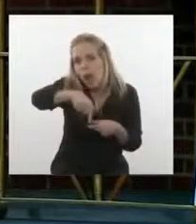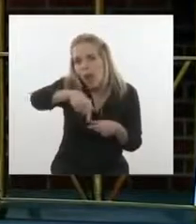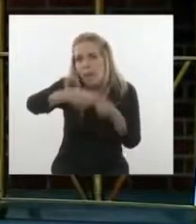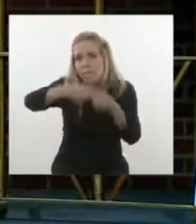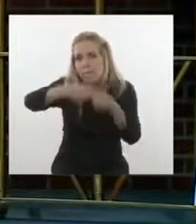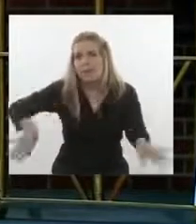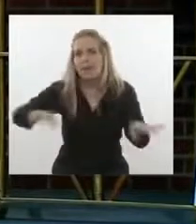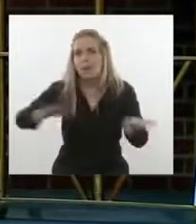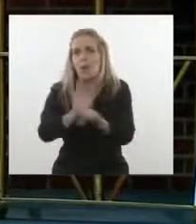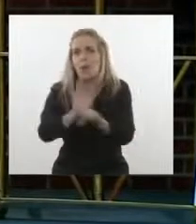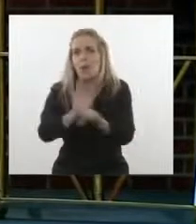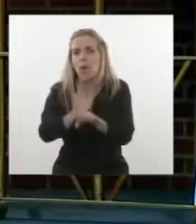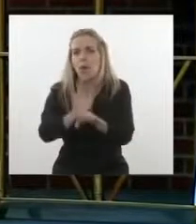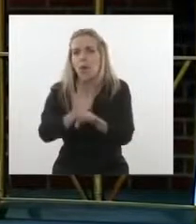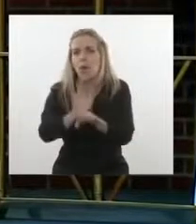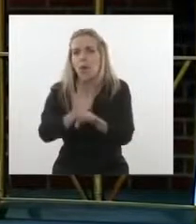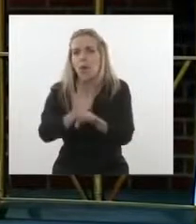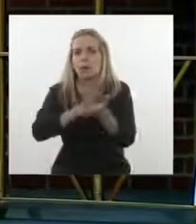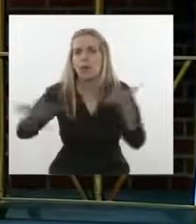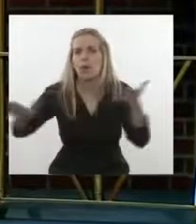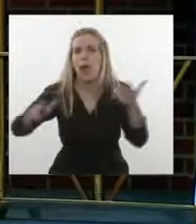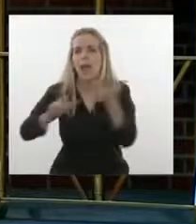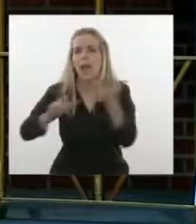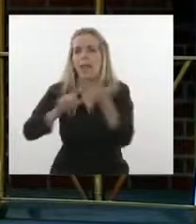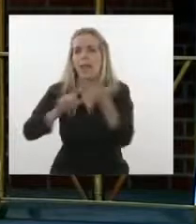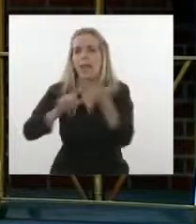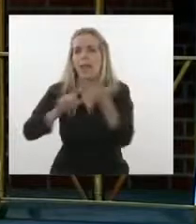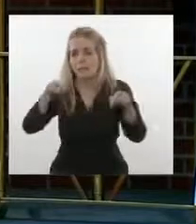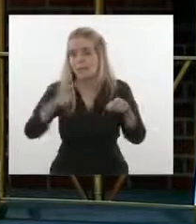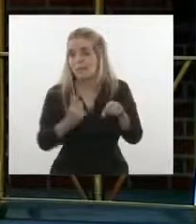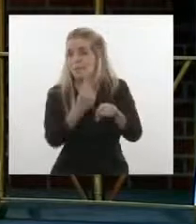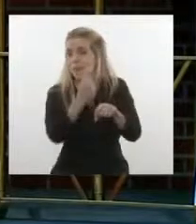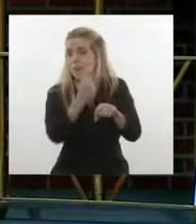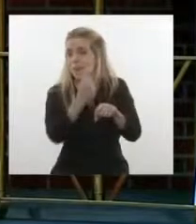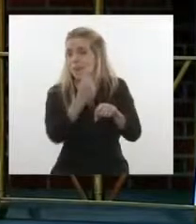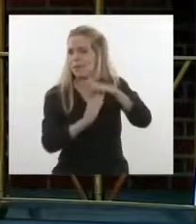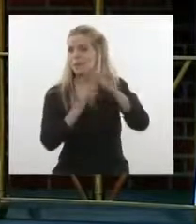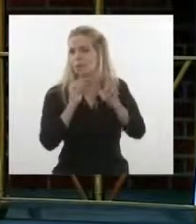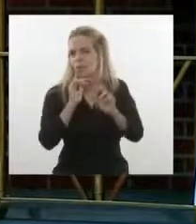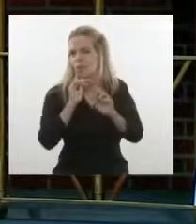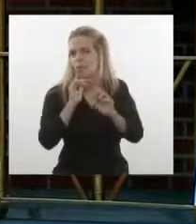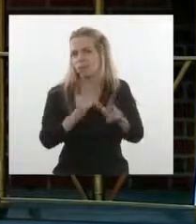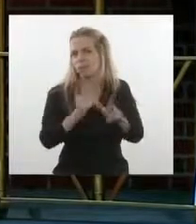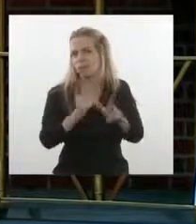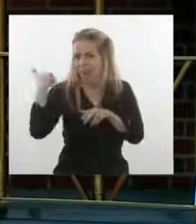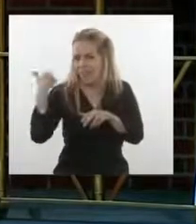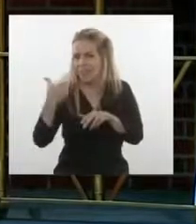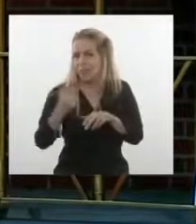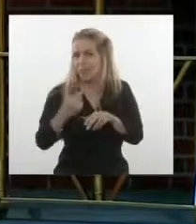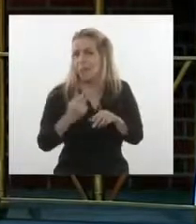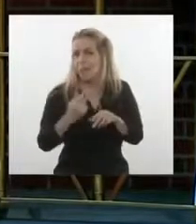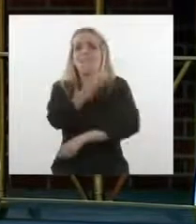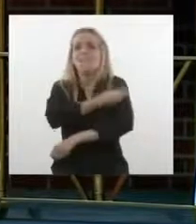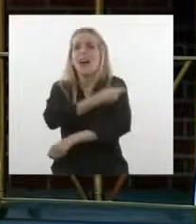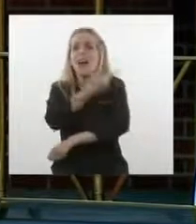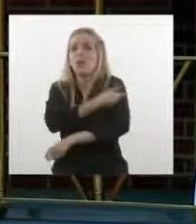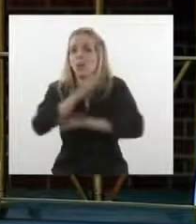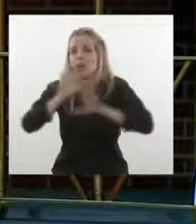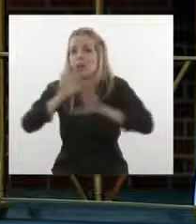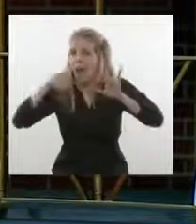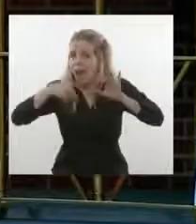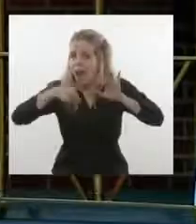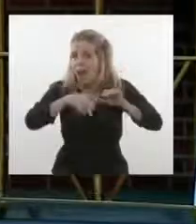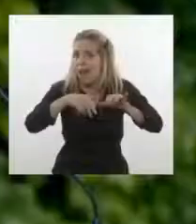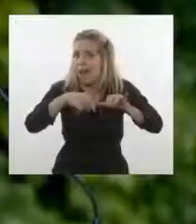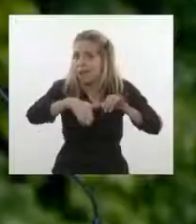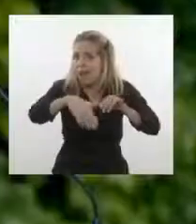etapa. Una nueva etapa que tiene tres ejes. El primero, el de la vacunación. Lo dije ayer. Estamos a 99 días. A 99 días